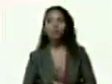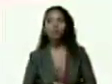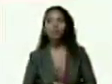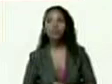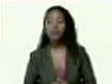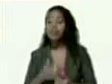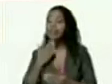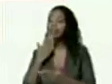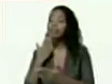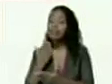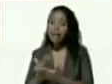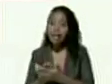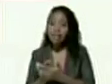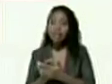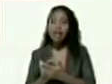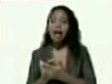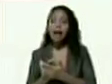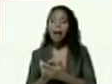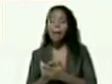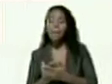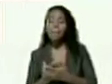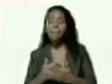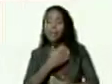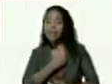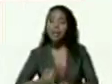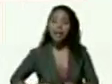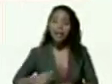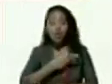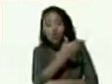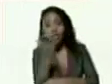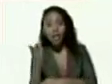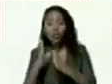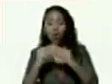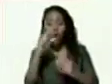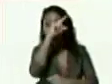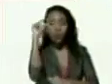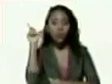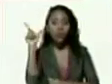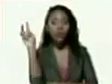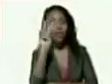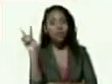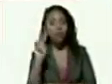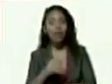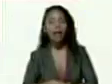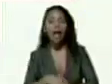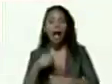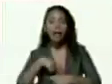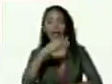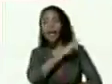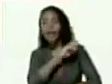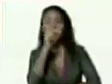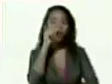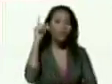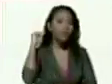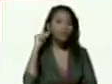Presidente un abrazo para usted y para todo el Partido Socialista Unido de Venezuela los jefes y jefas de calle